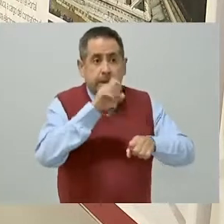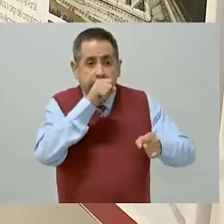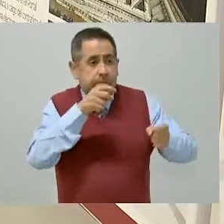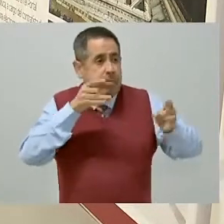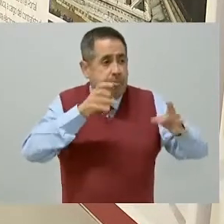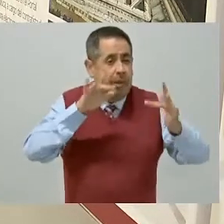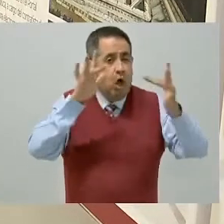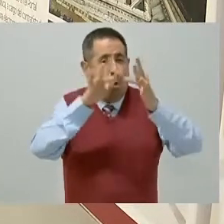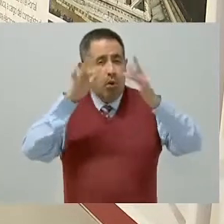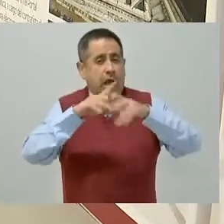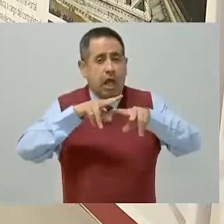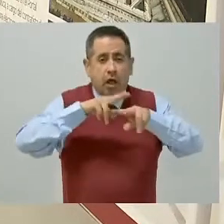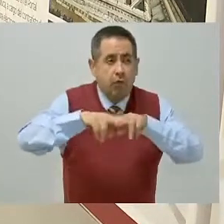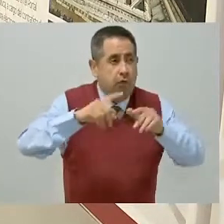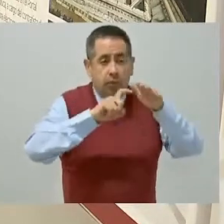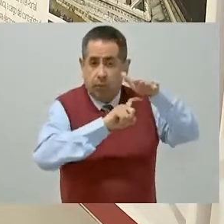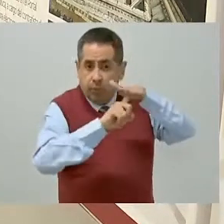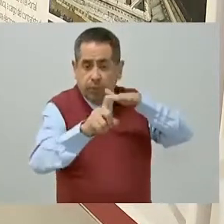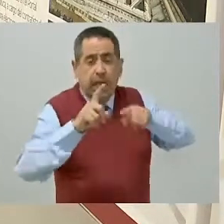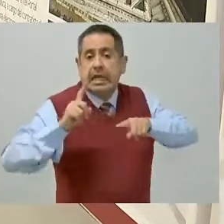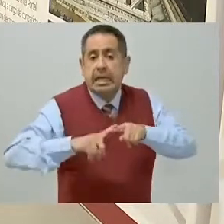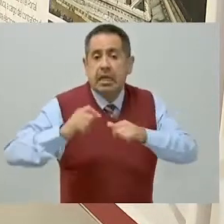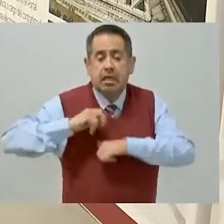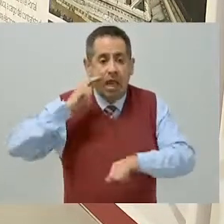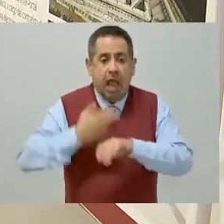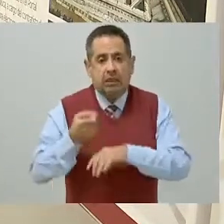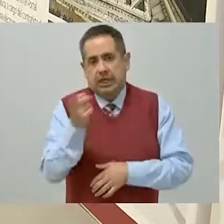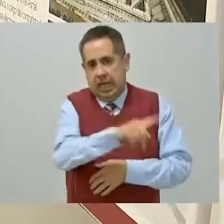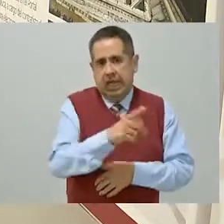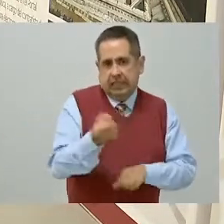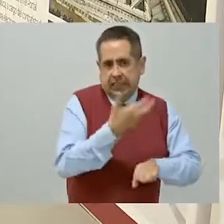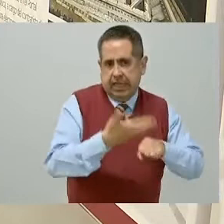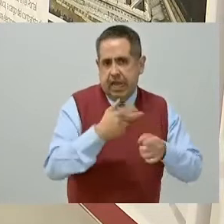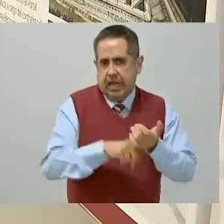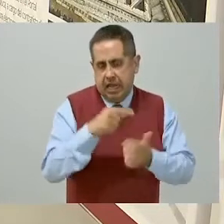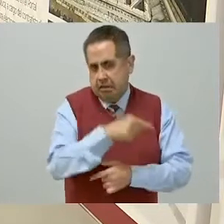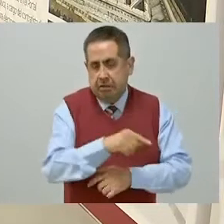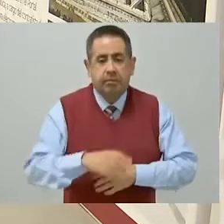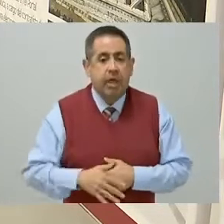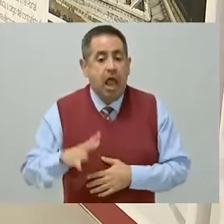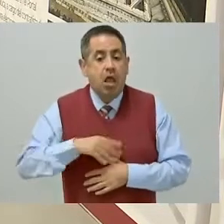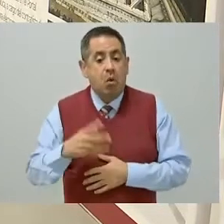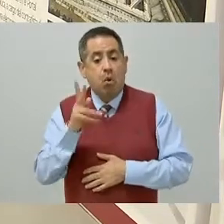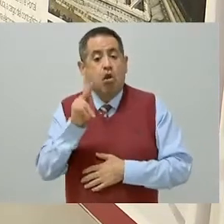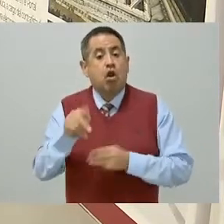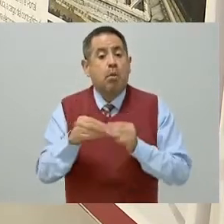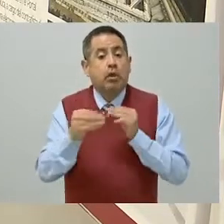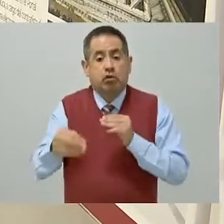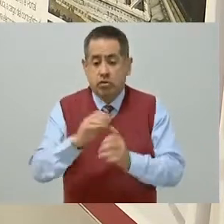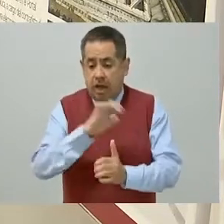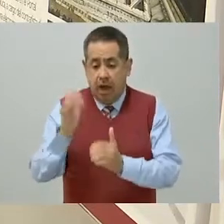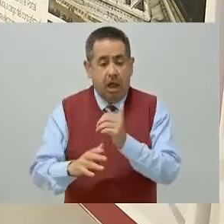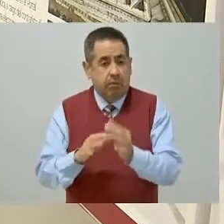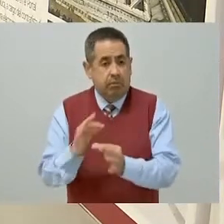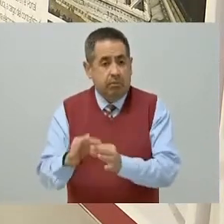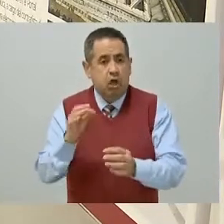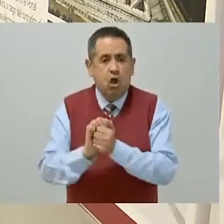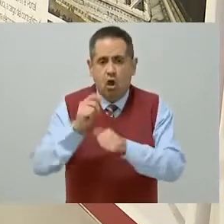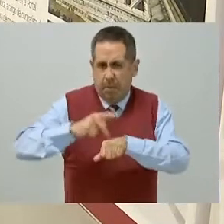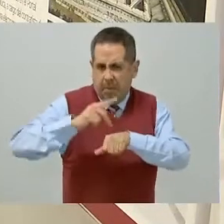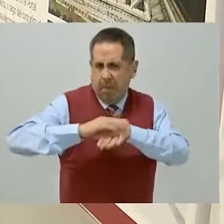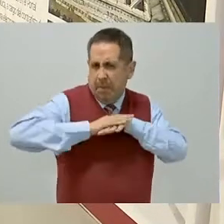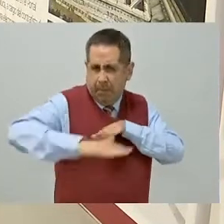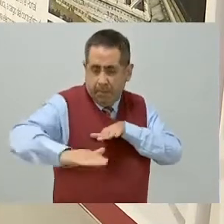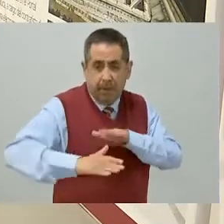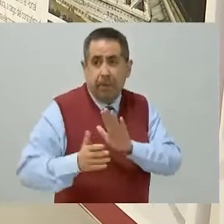comunicaciones, vía catenaria, lo hace la Secretaría. Tenemos cuatro kilómetros y medios concluidos a nivel de losa y